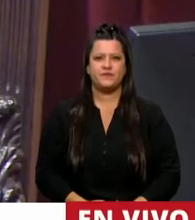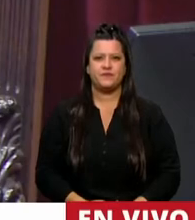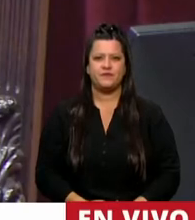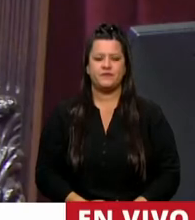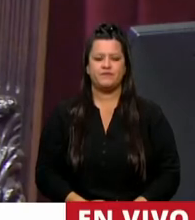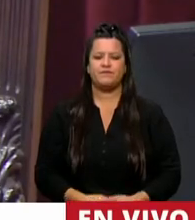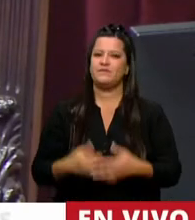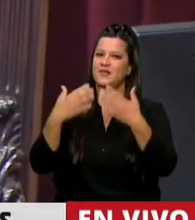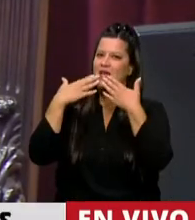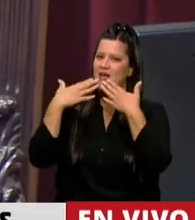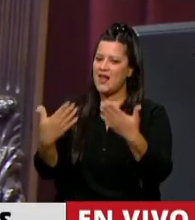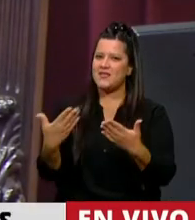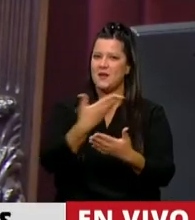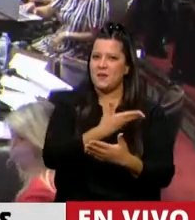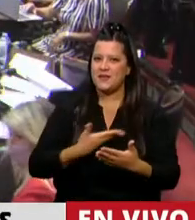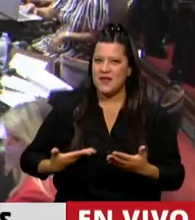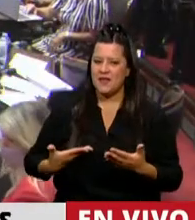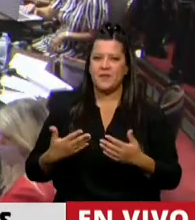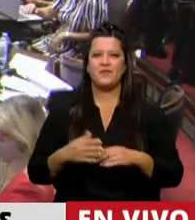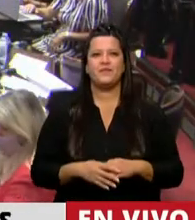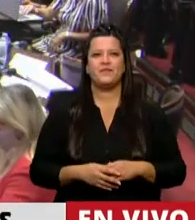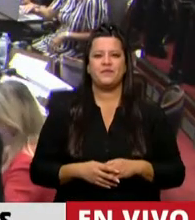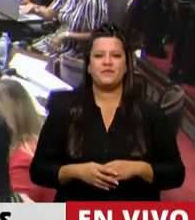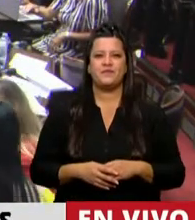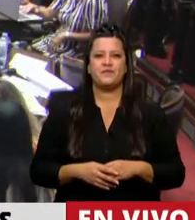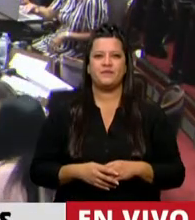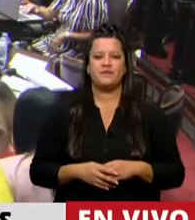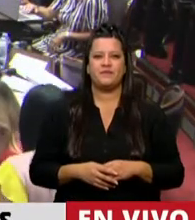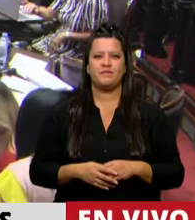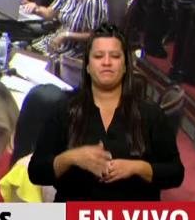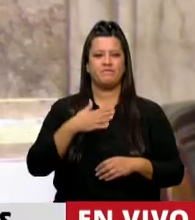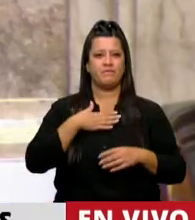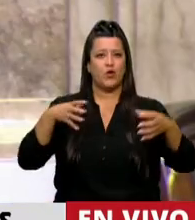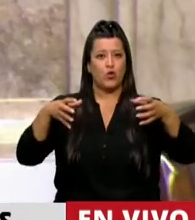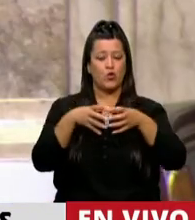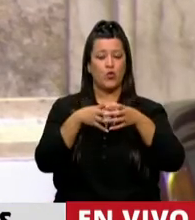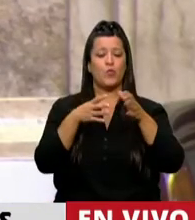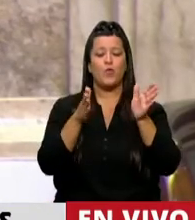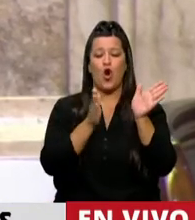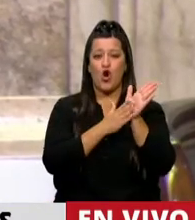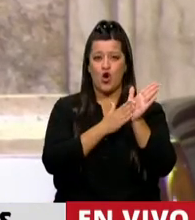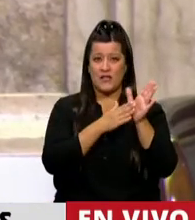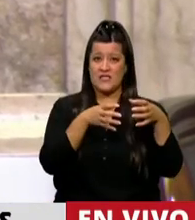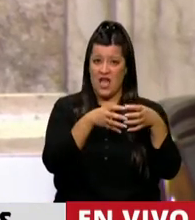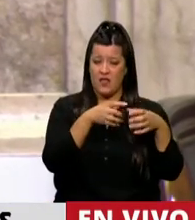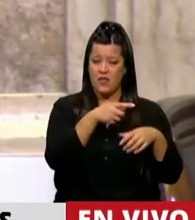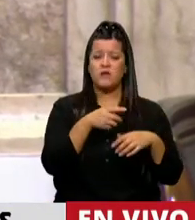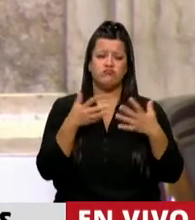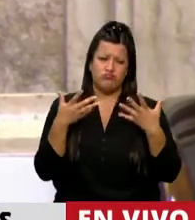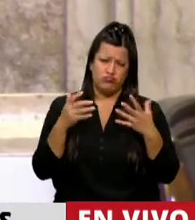Muchas gracias, Presidenta. Desde el frente de izquierda, por supuesto que